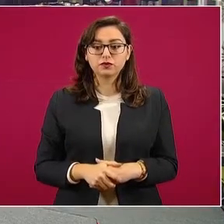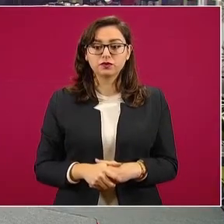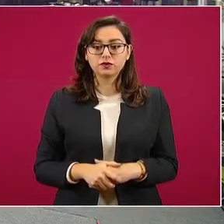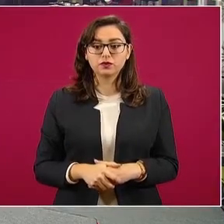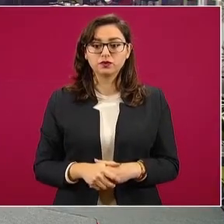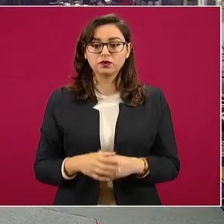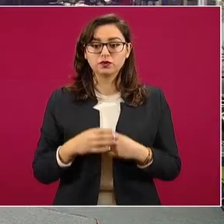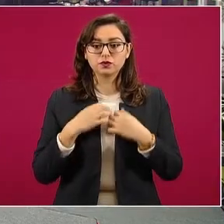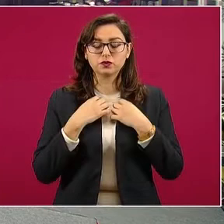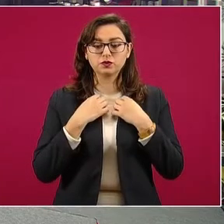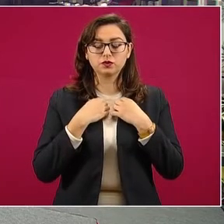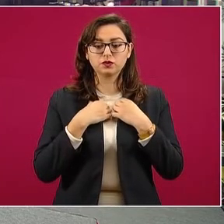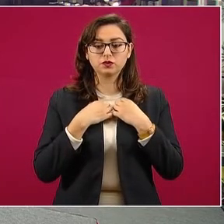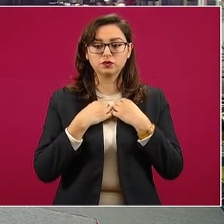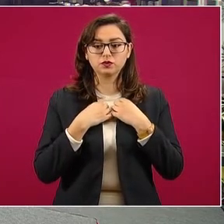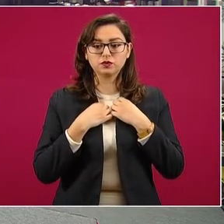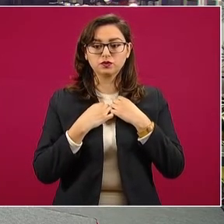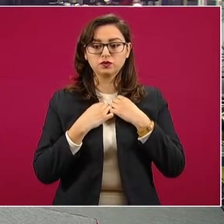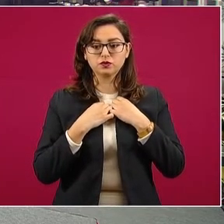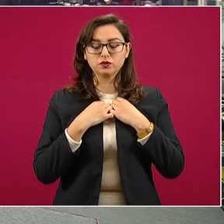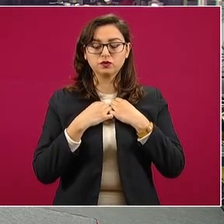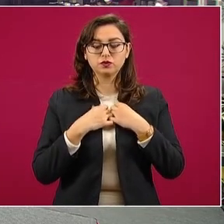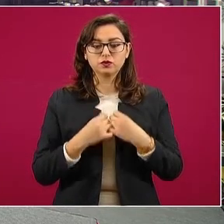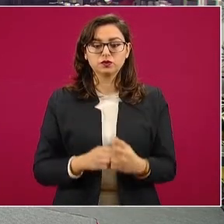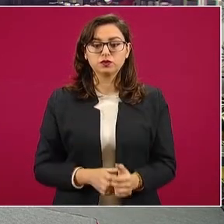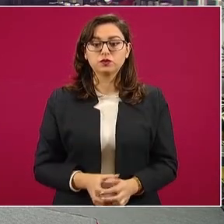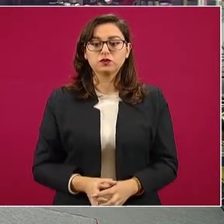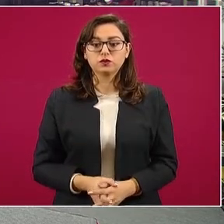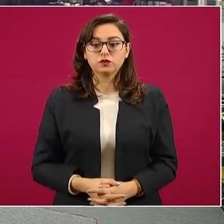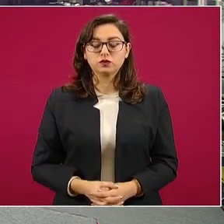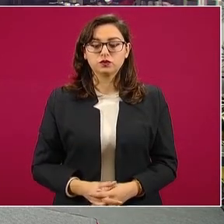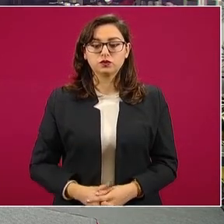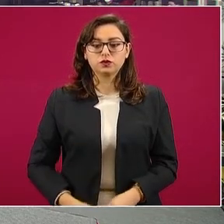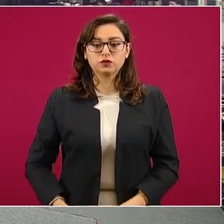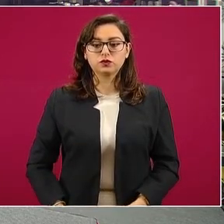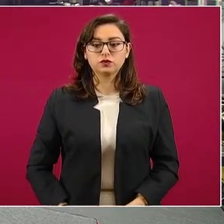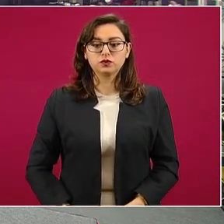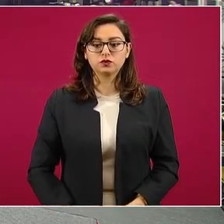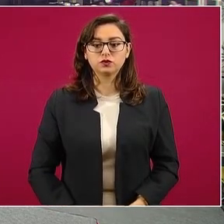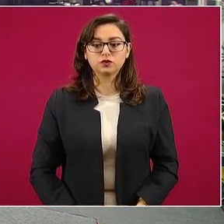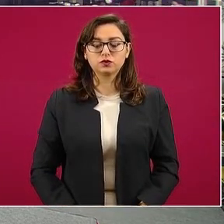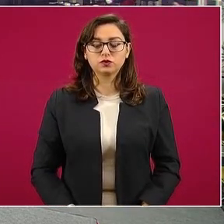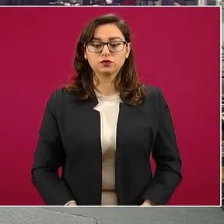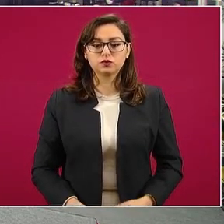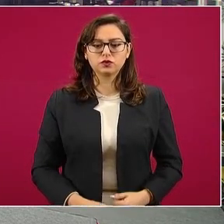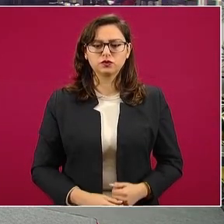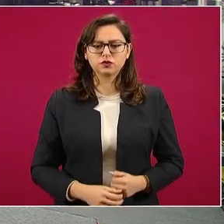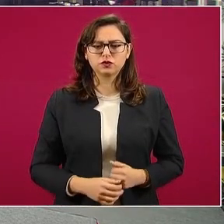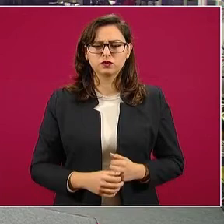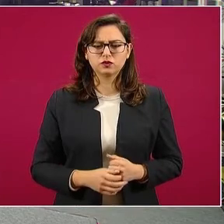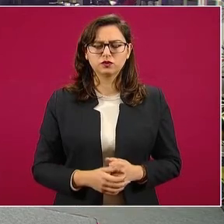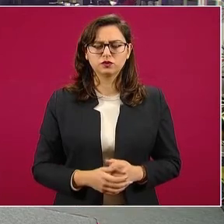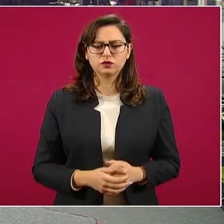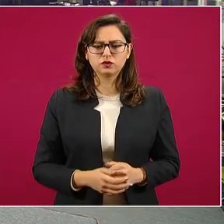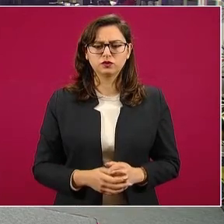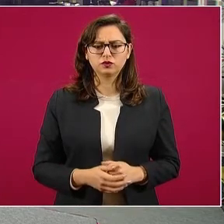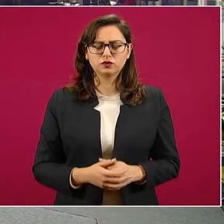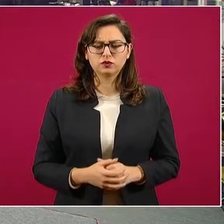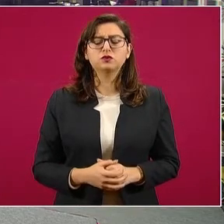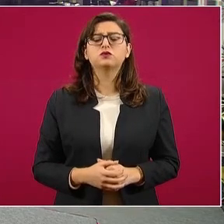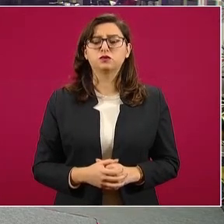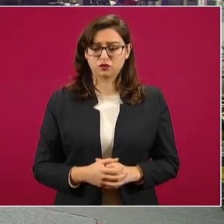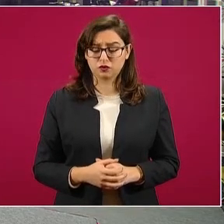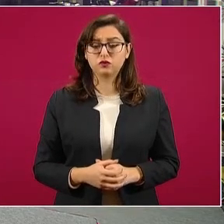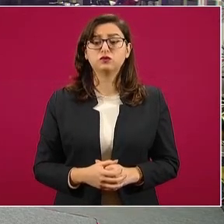¿Se podría modificar la iniciativa a través de estas reuniones con los empresarios? ¿Hay esa disposición? Sí, sí,